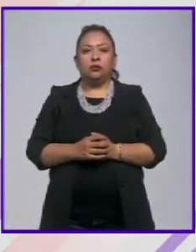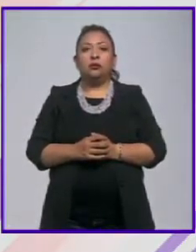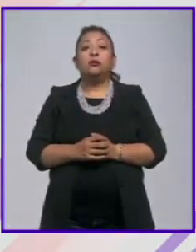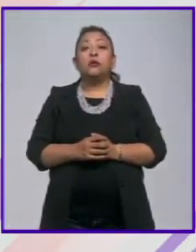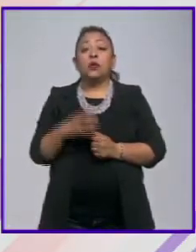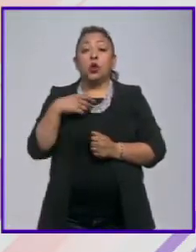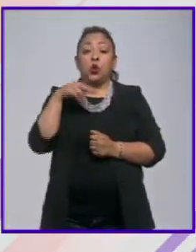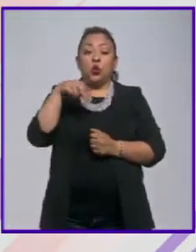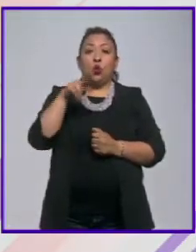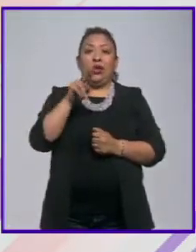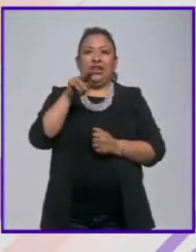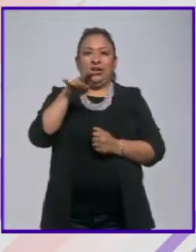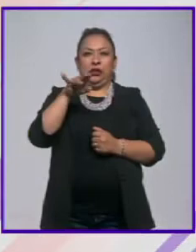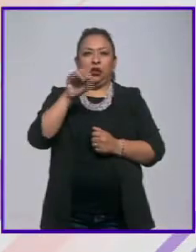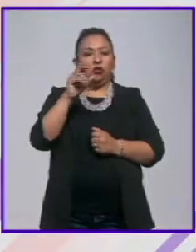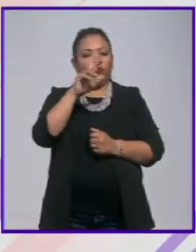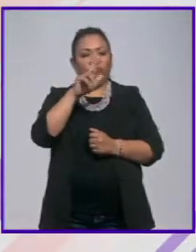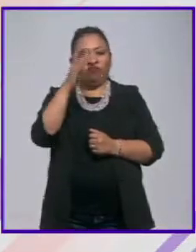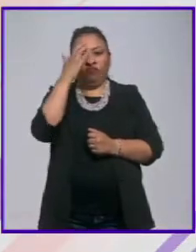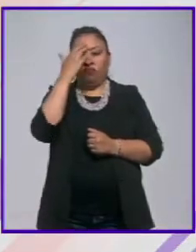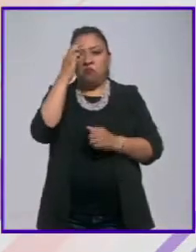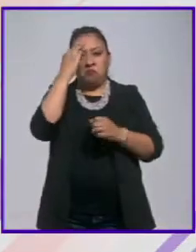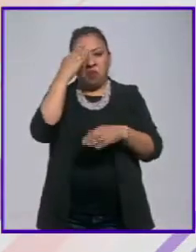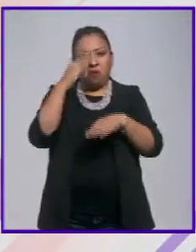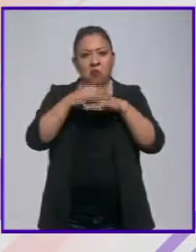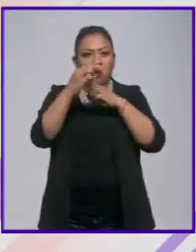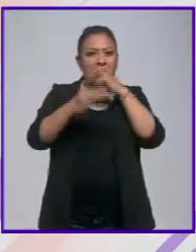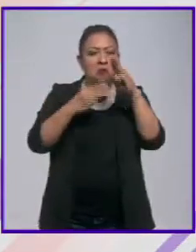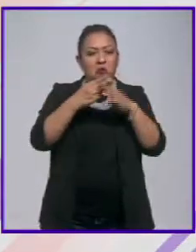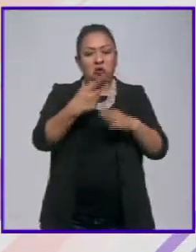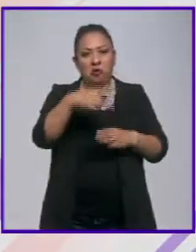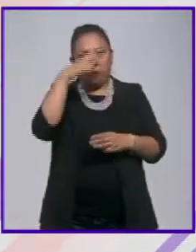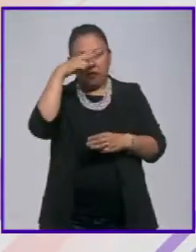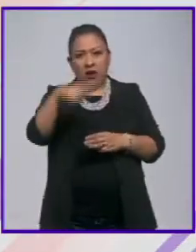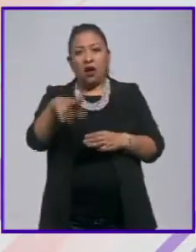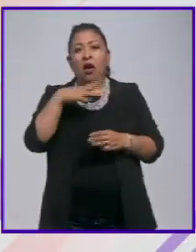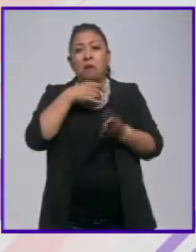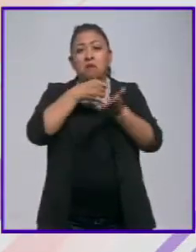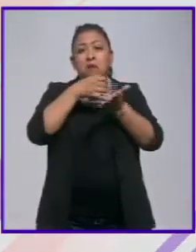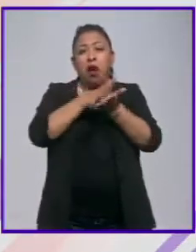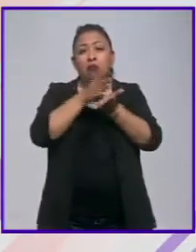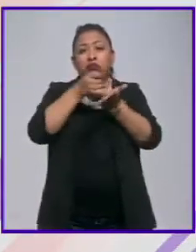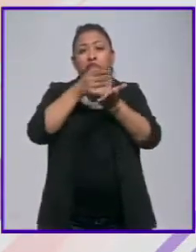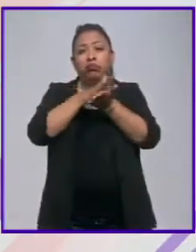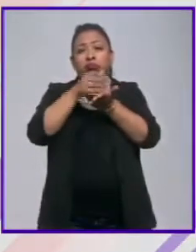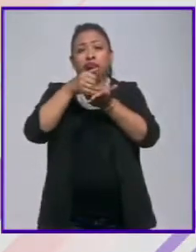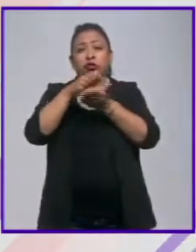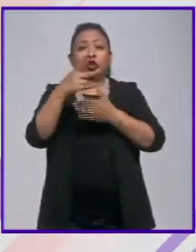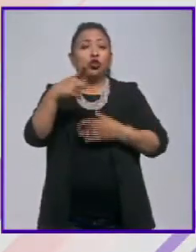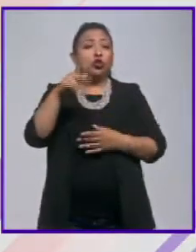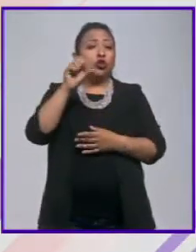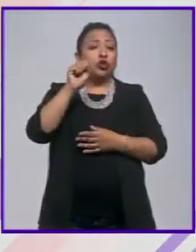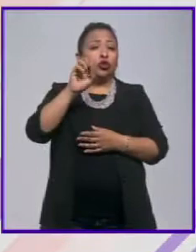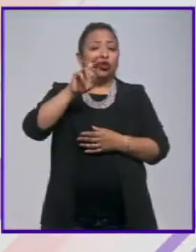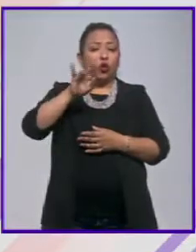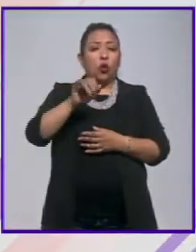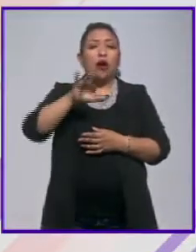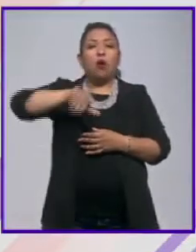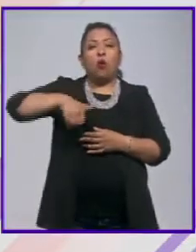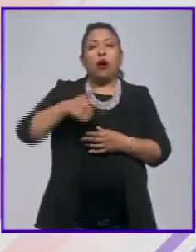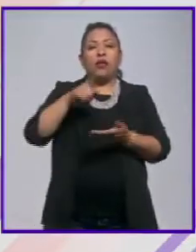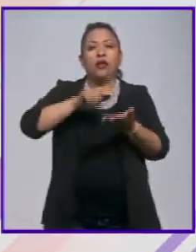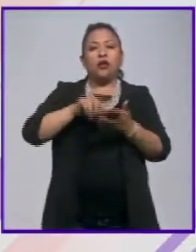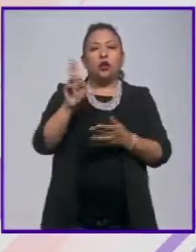La UNESCO reconoció como Memoria del Mundo de México la colección de impresos de Sor Juana que resguarda la Universidad del